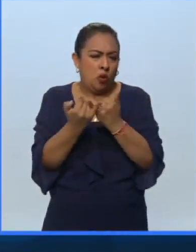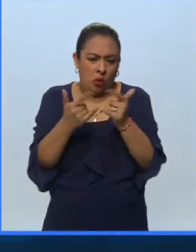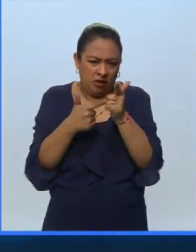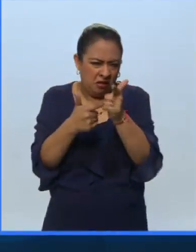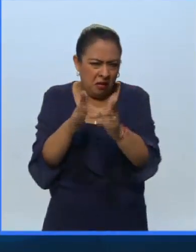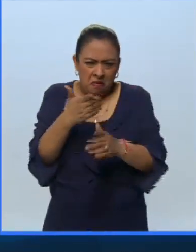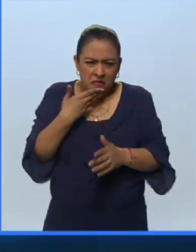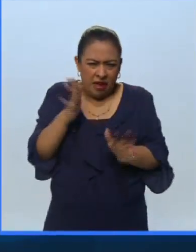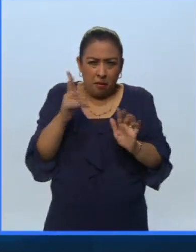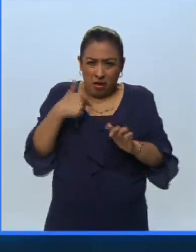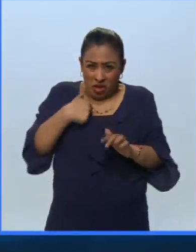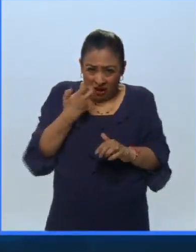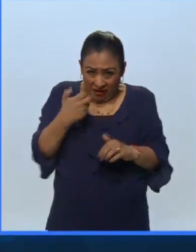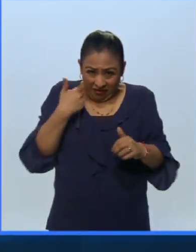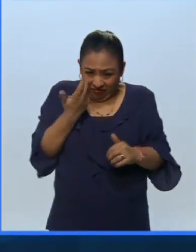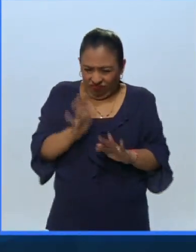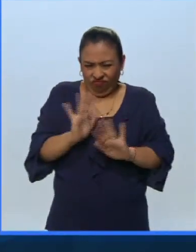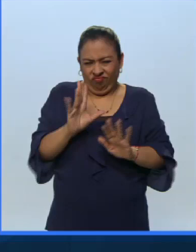pero a mí no me interesaba eso